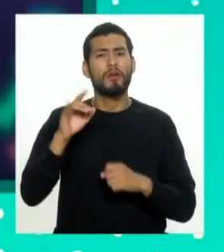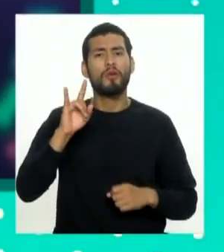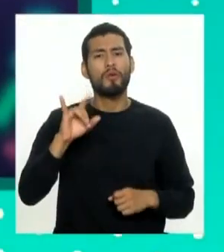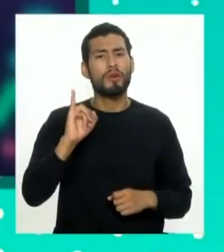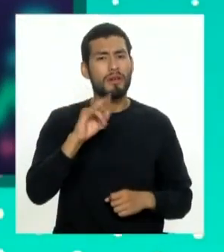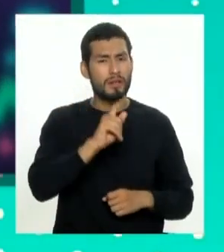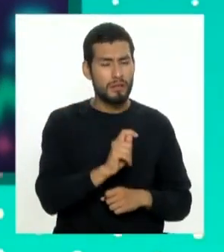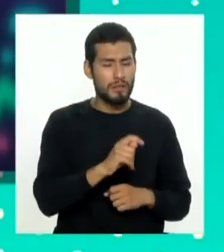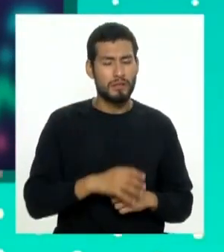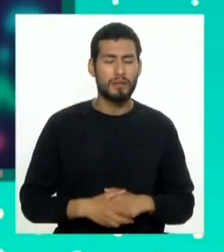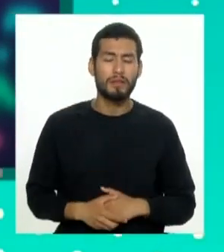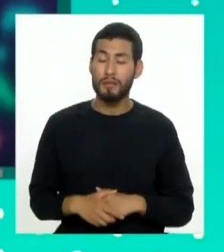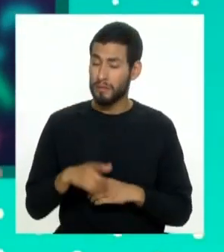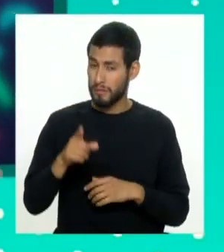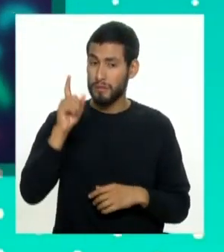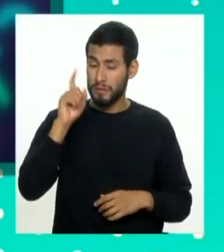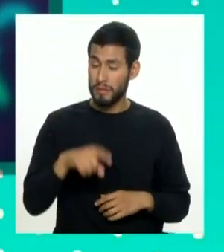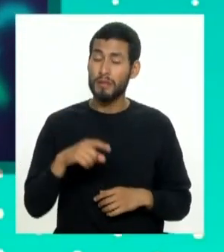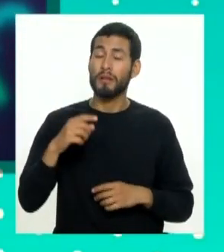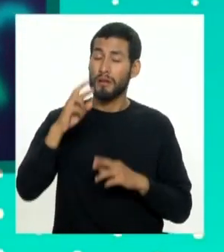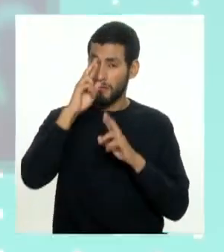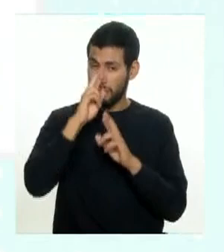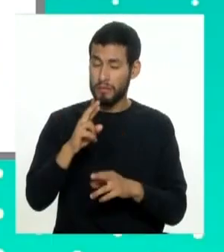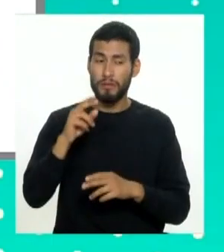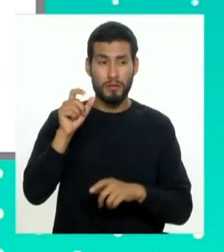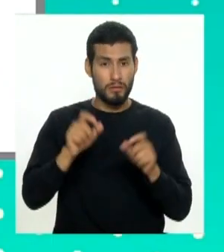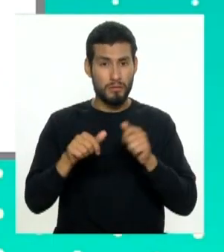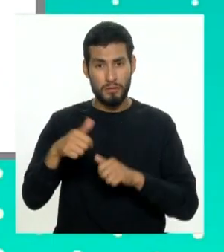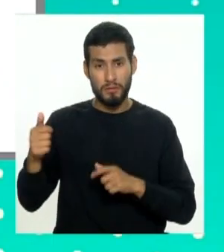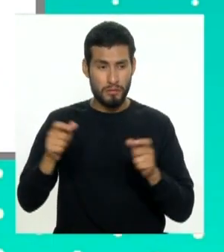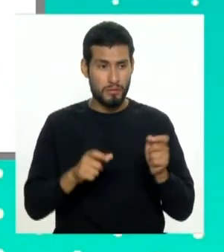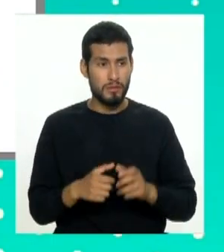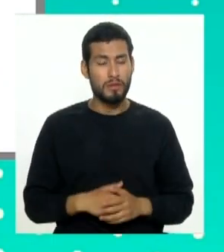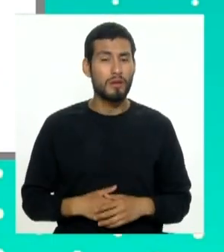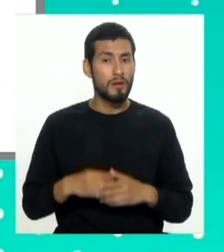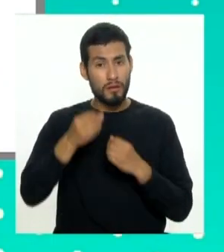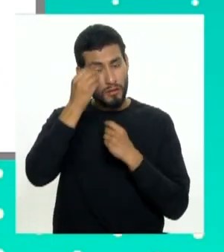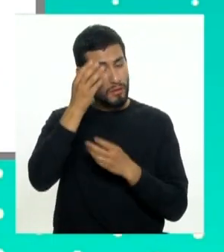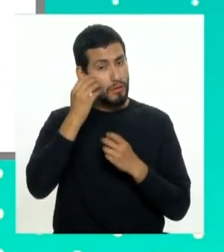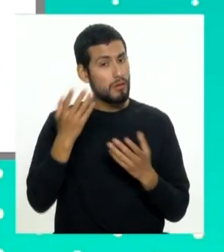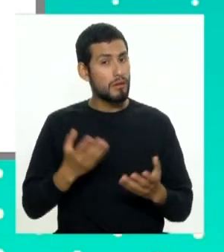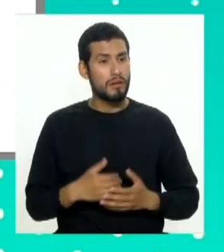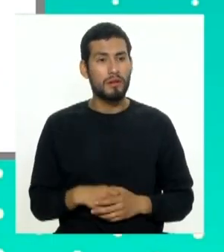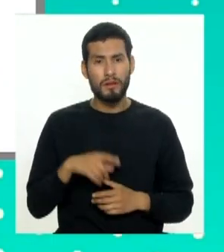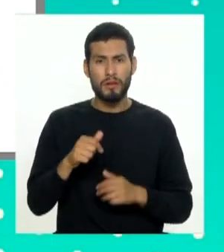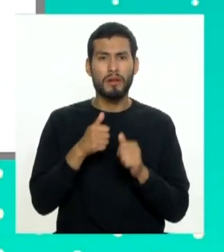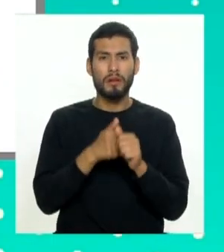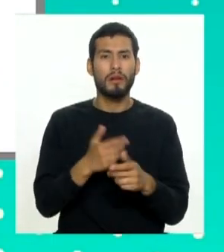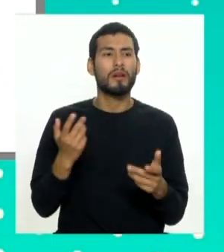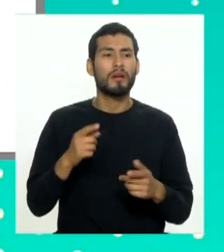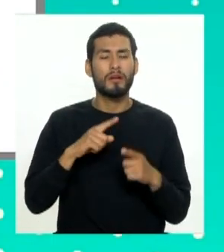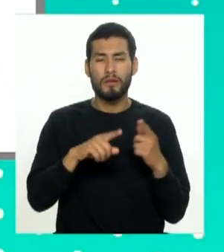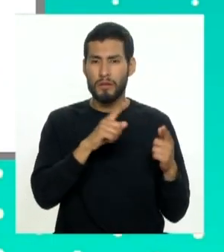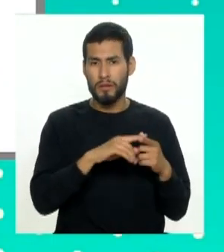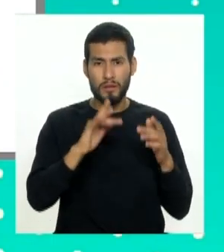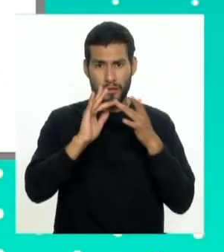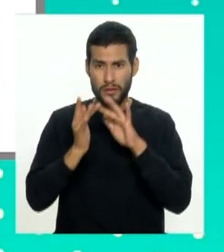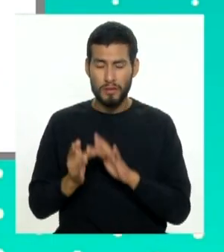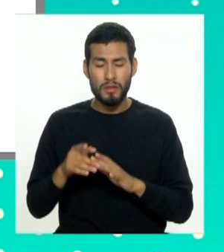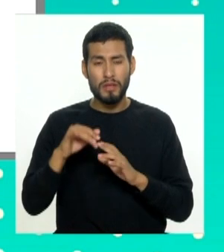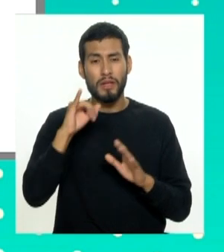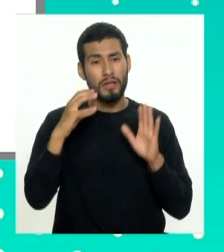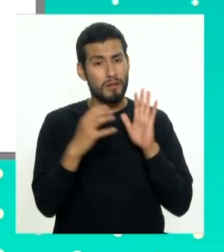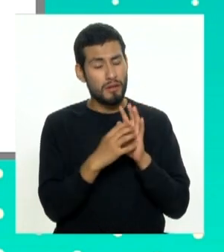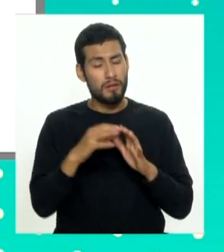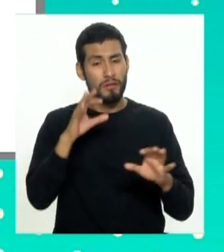tributarias seamos respetuosos con los demás para más información síganos en nuestras redes sociales de